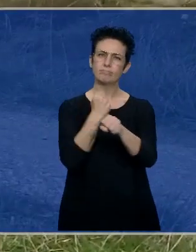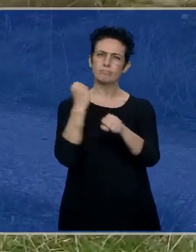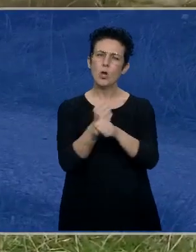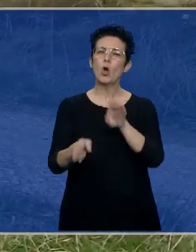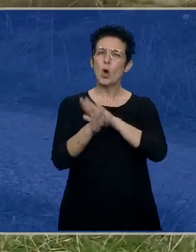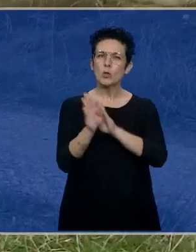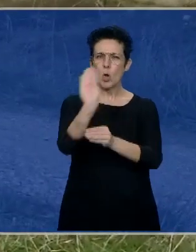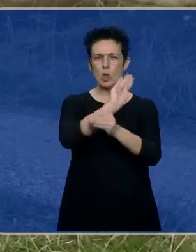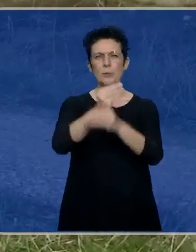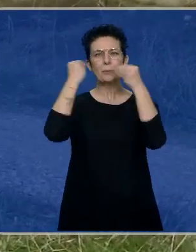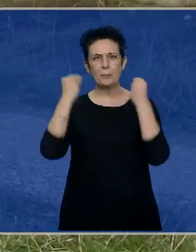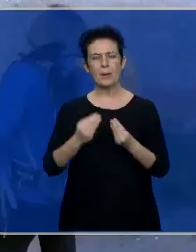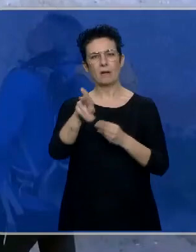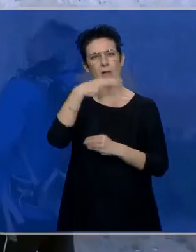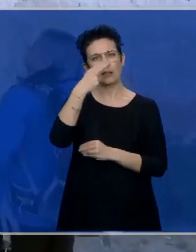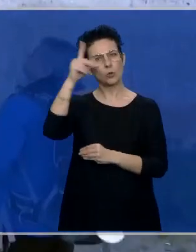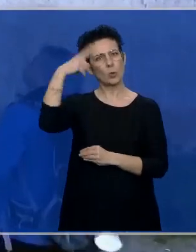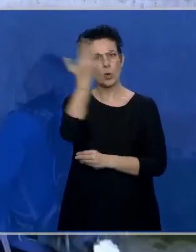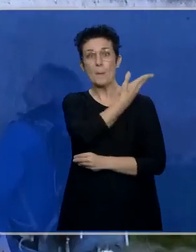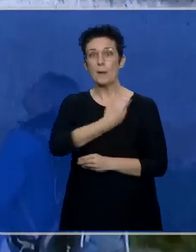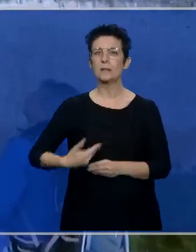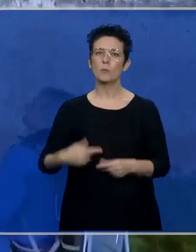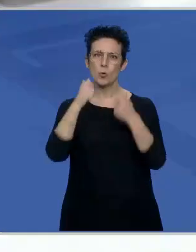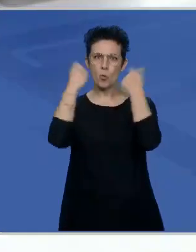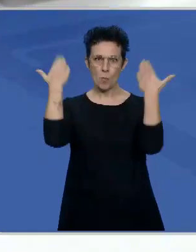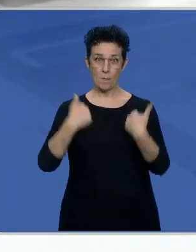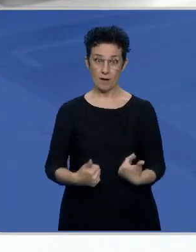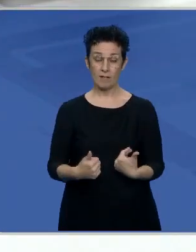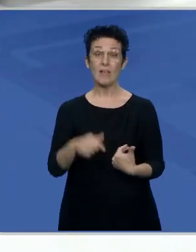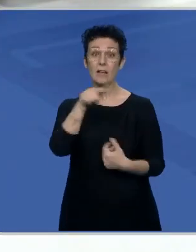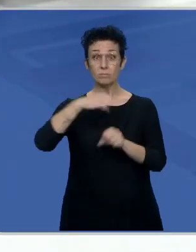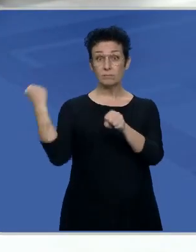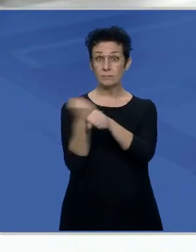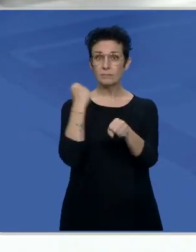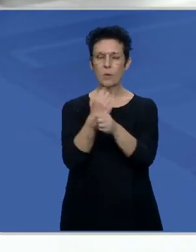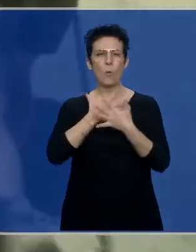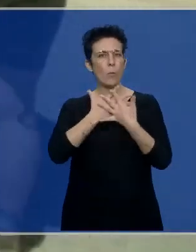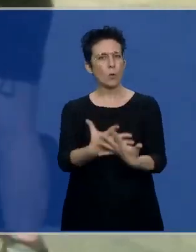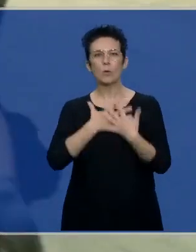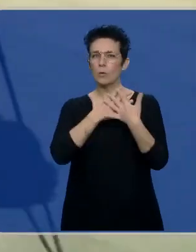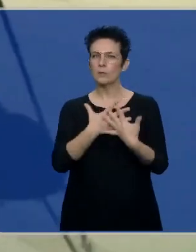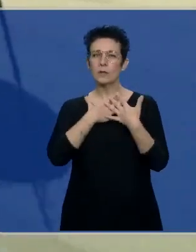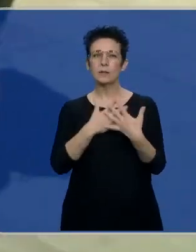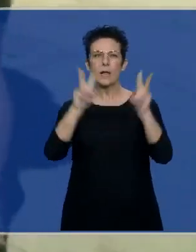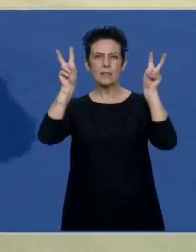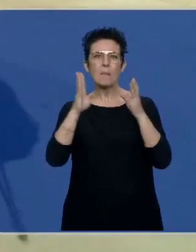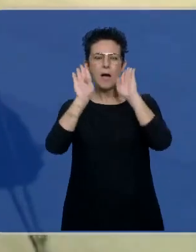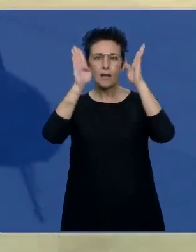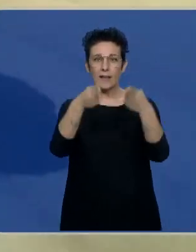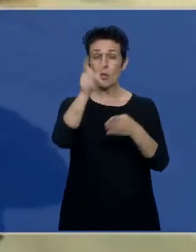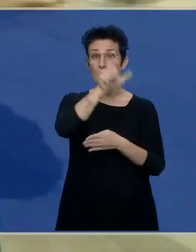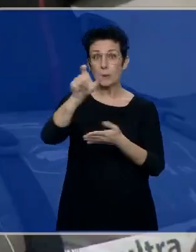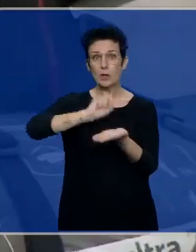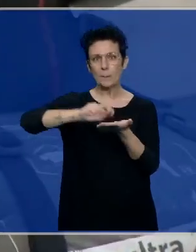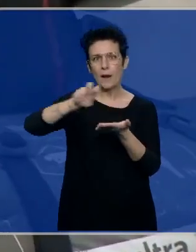conservación de este bien de interés cultural y patrimonio de la humanidad y esa labor de voluntariado dedicada a la asistencia social a los